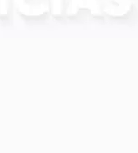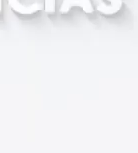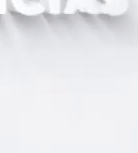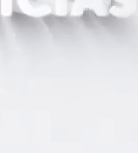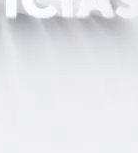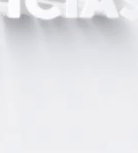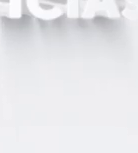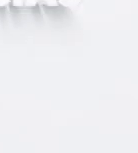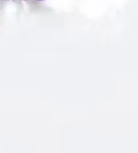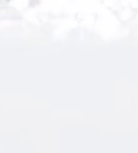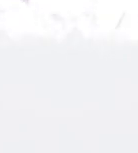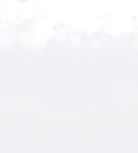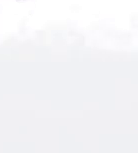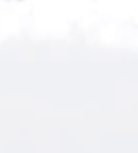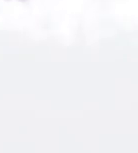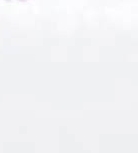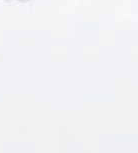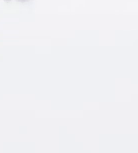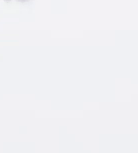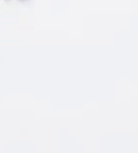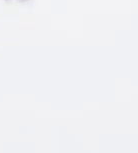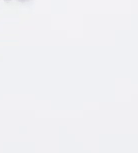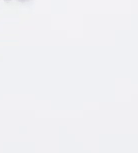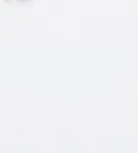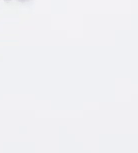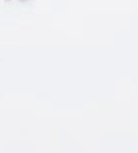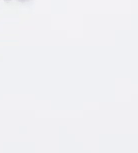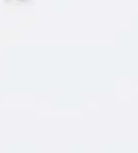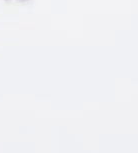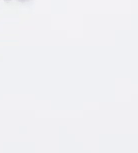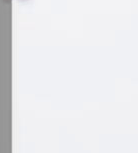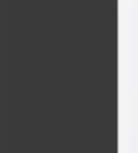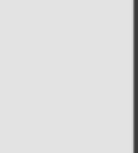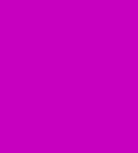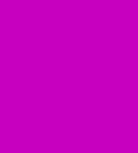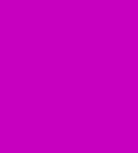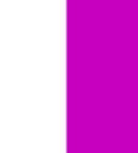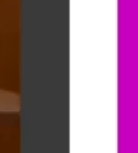Hoy es jueves 22 de agosto y esta es la información.